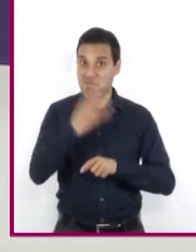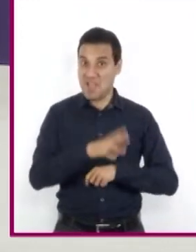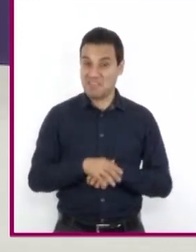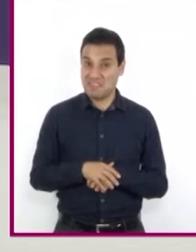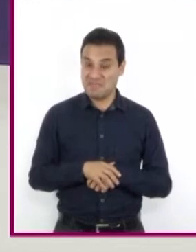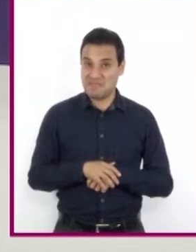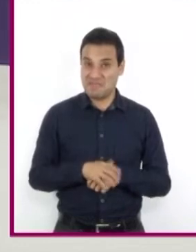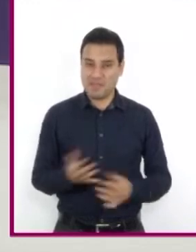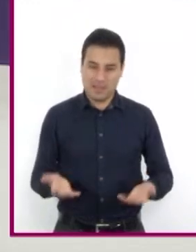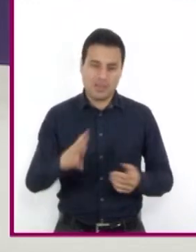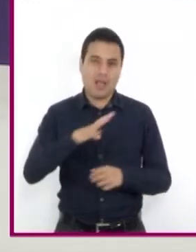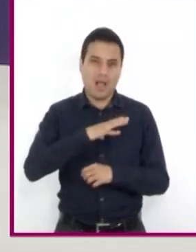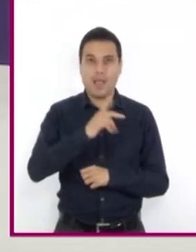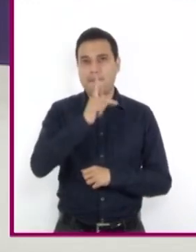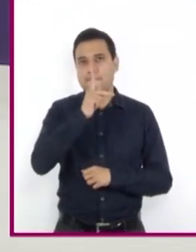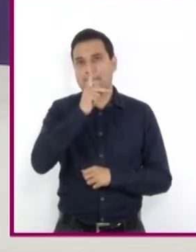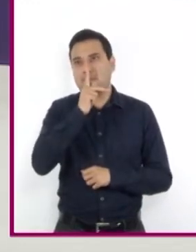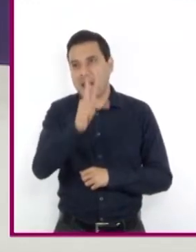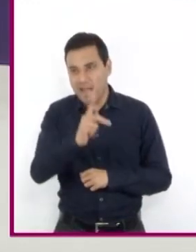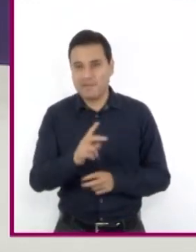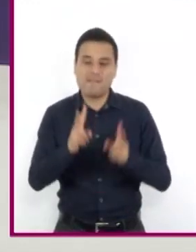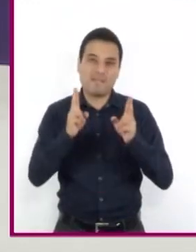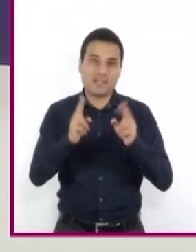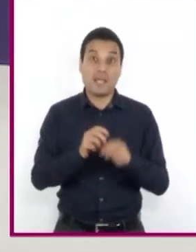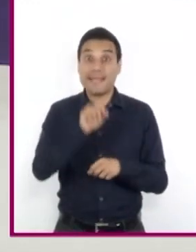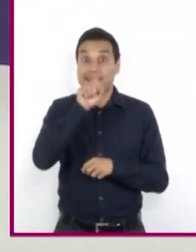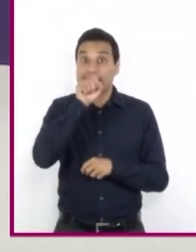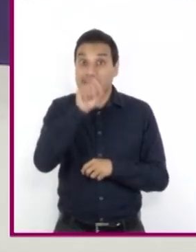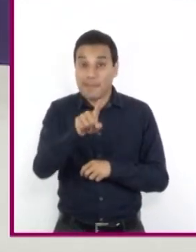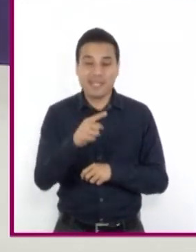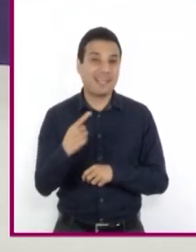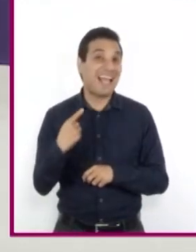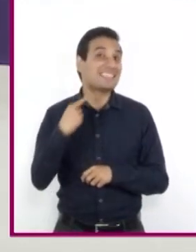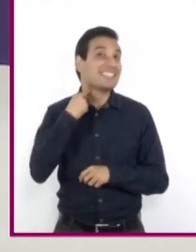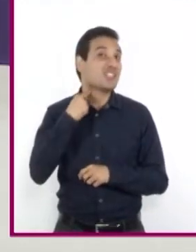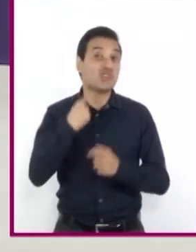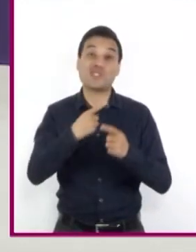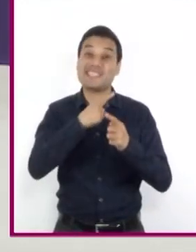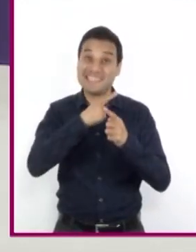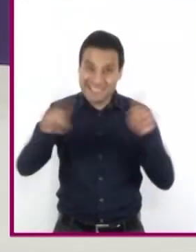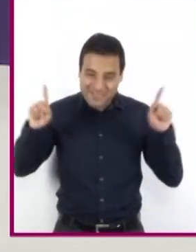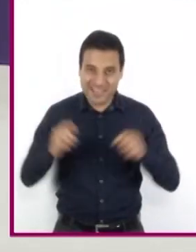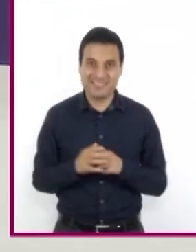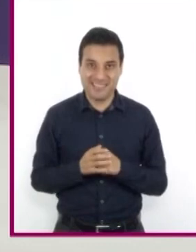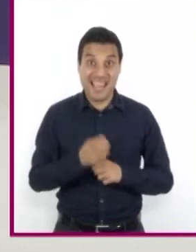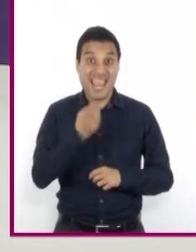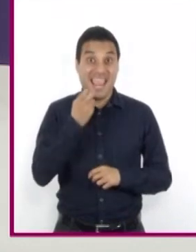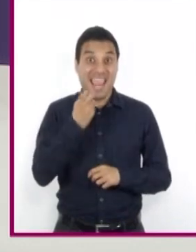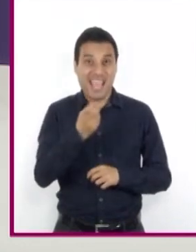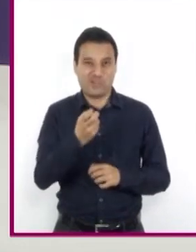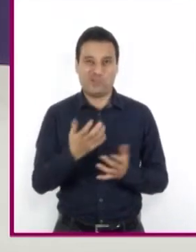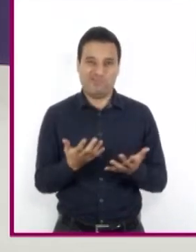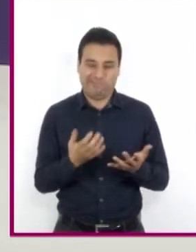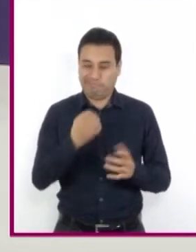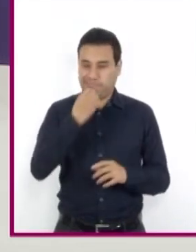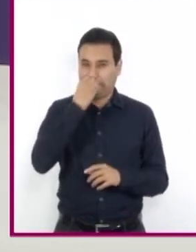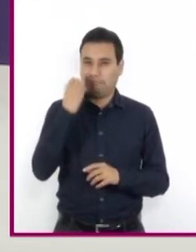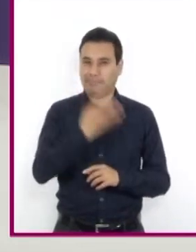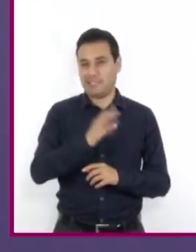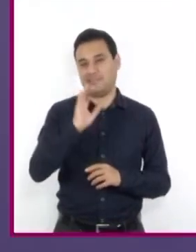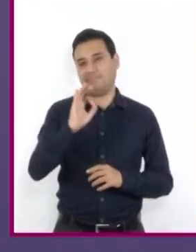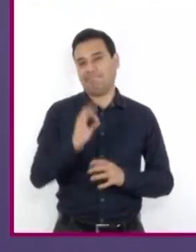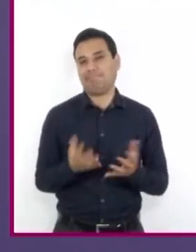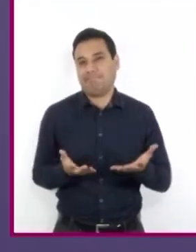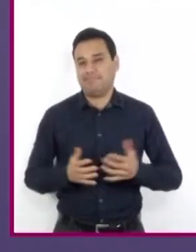tenemos que añadirles el acento y el tono que le da el hablante, y es ahí cuando el lenguaje se muestra en todo su esplendor.